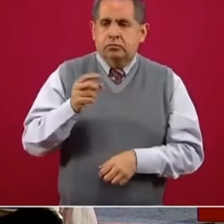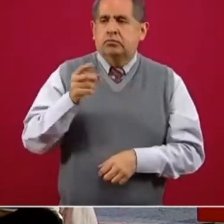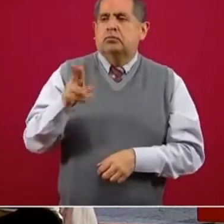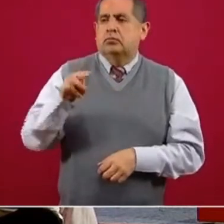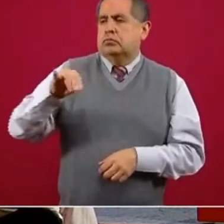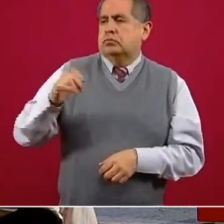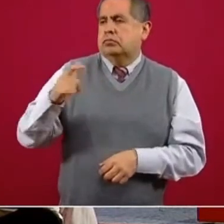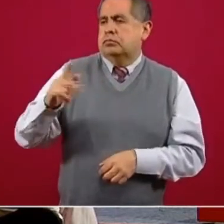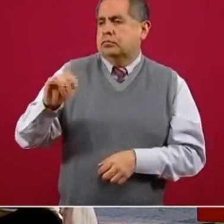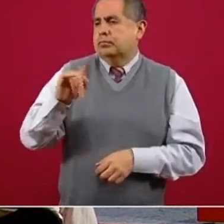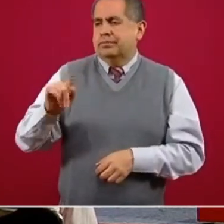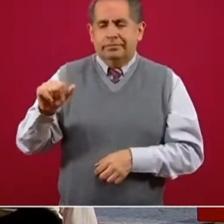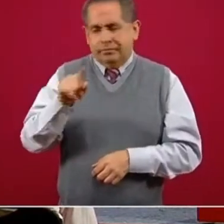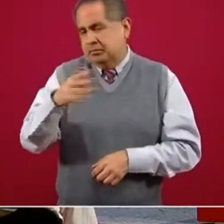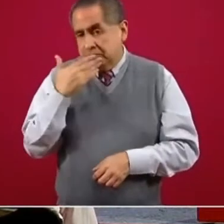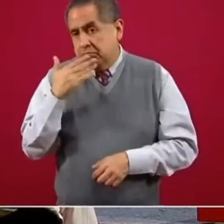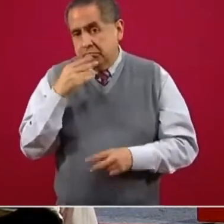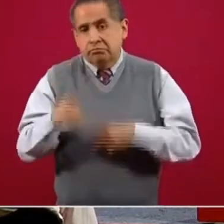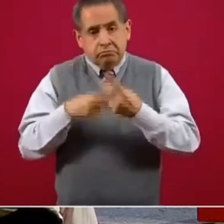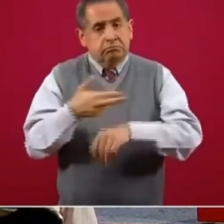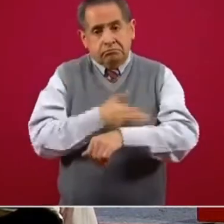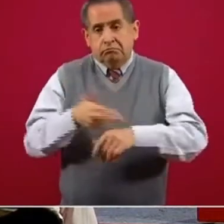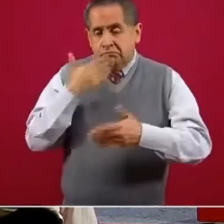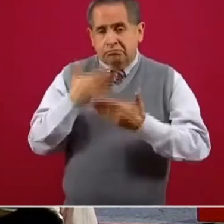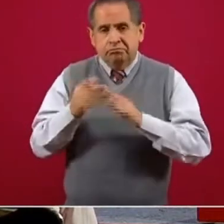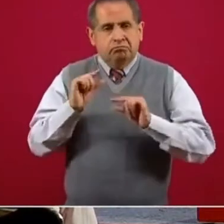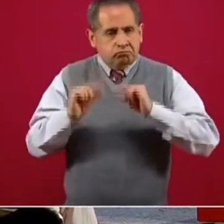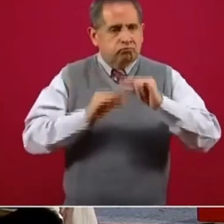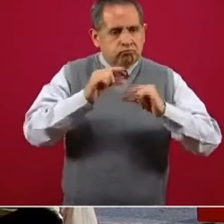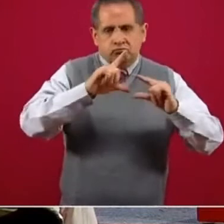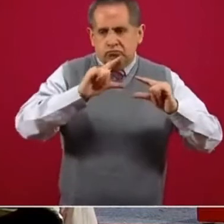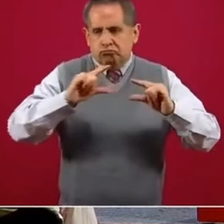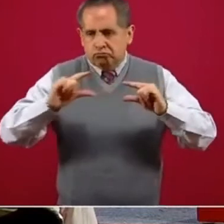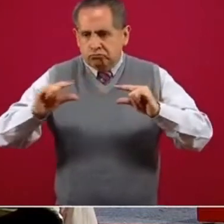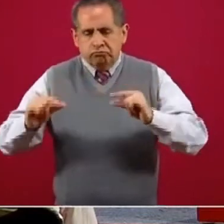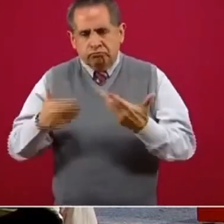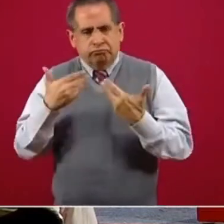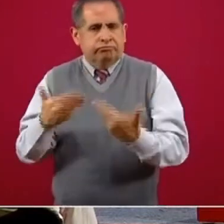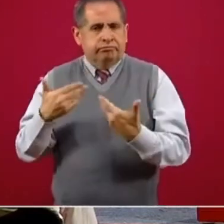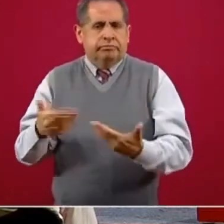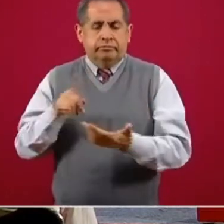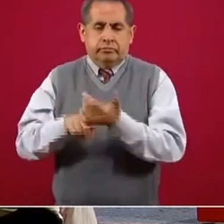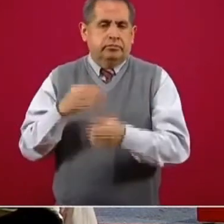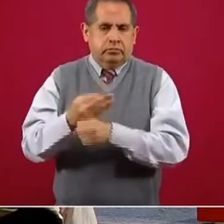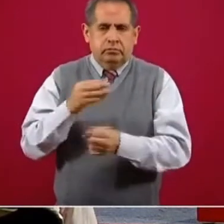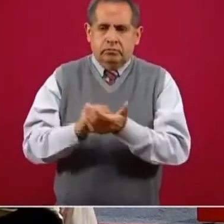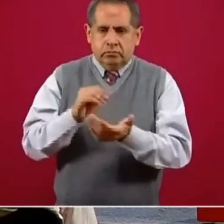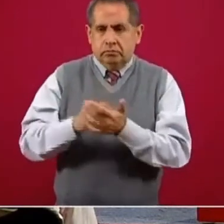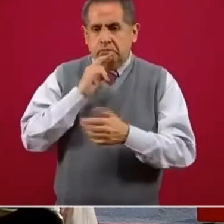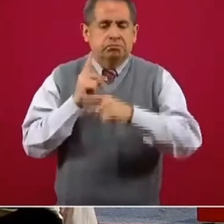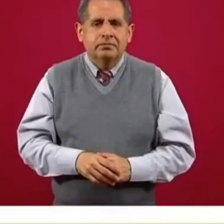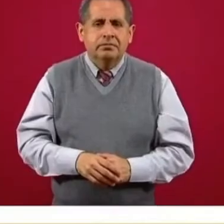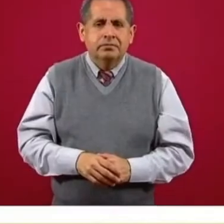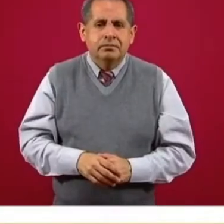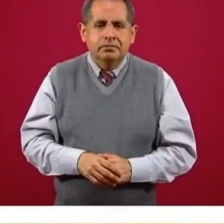Miguel Ángel Pisa. Y creemos que este es un buen proceso, cada quien lo va logrando a distintas velocidades, pero en este momento es un signo